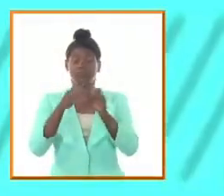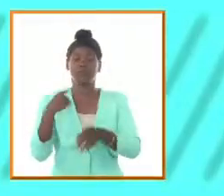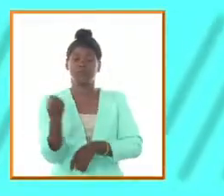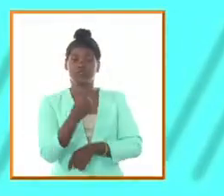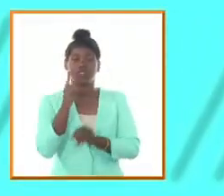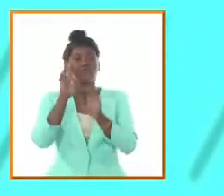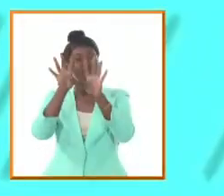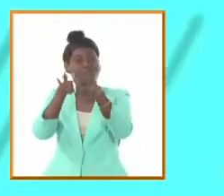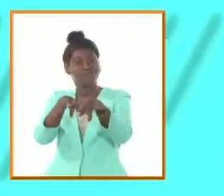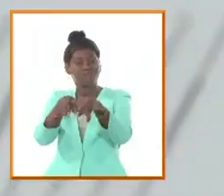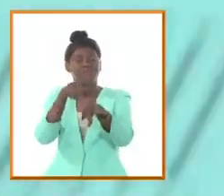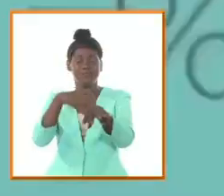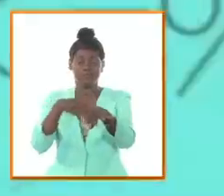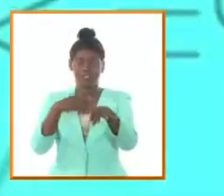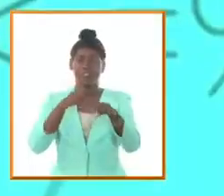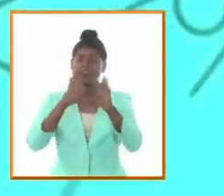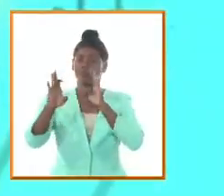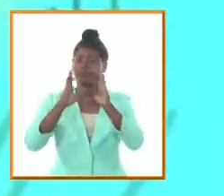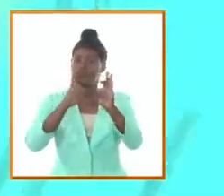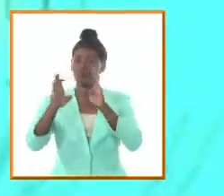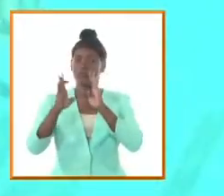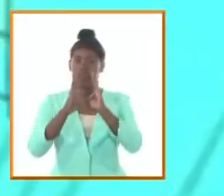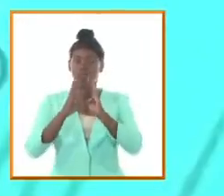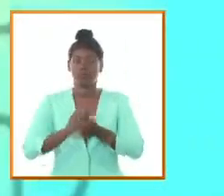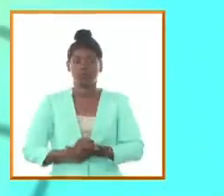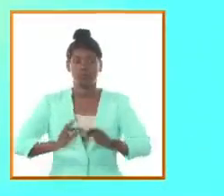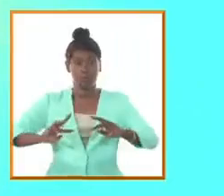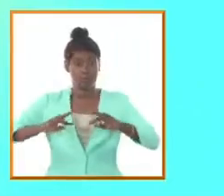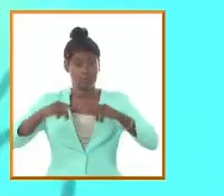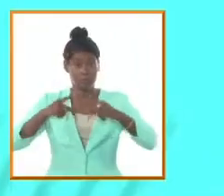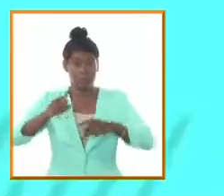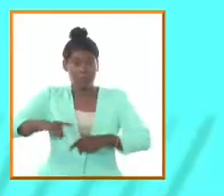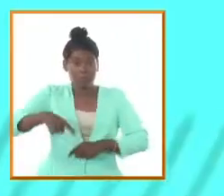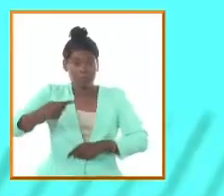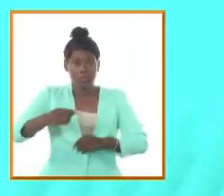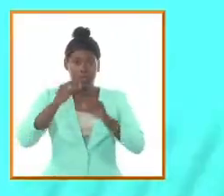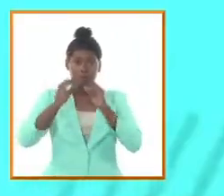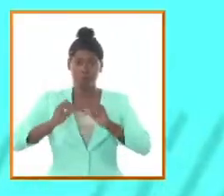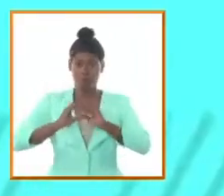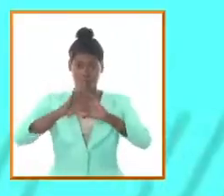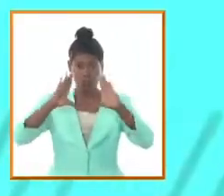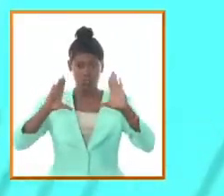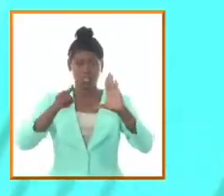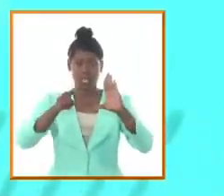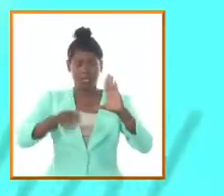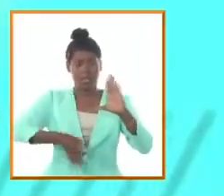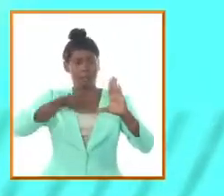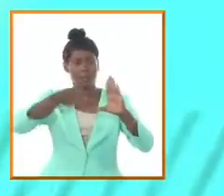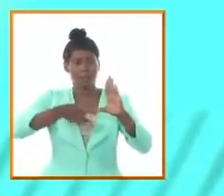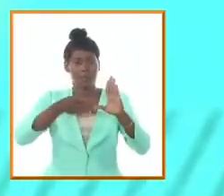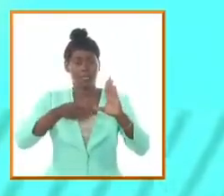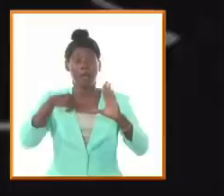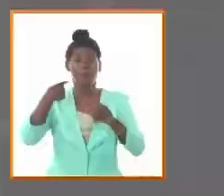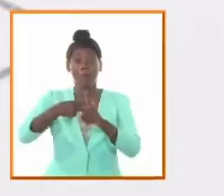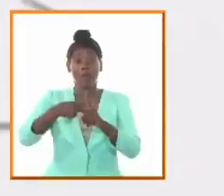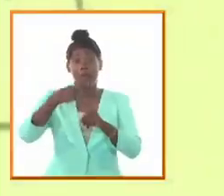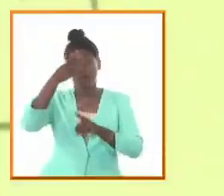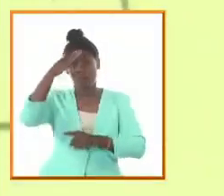nuestra página de facebook retransmisión en la revista buenos días y por cuba visión internacional